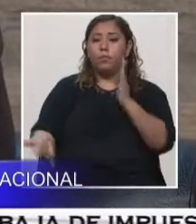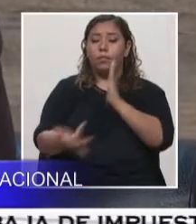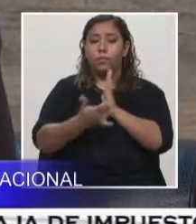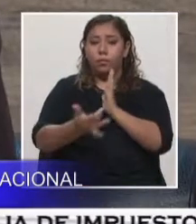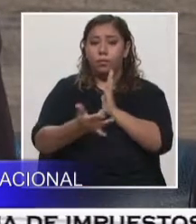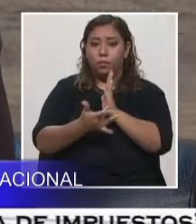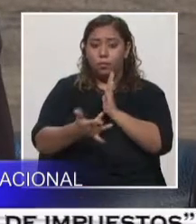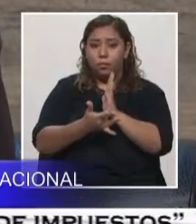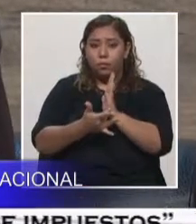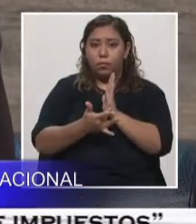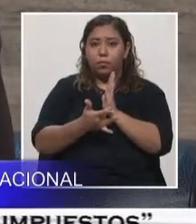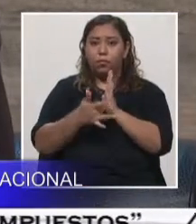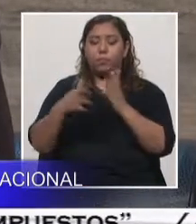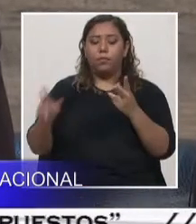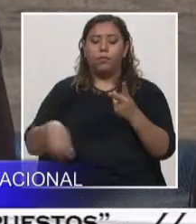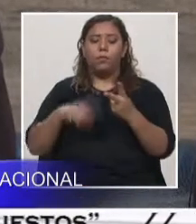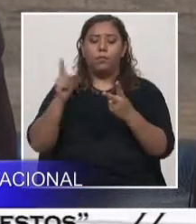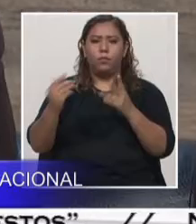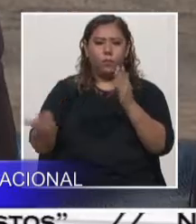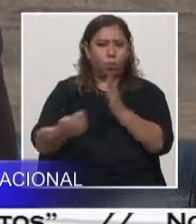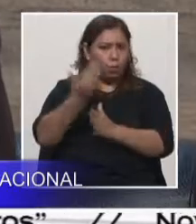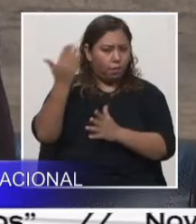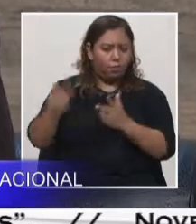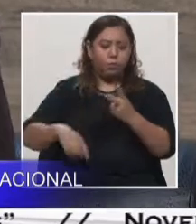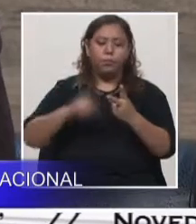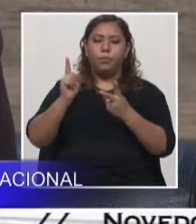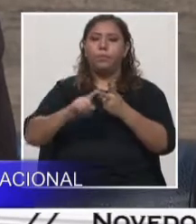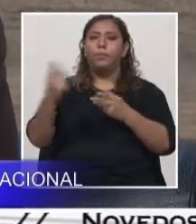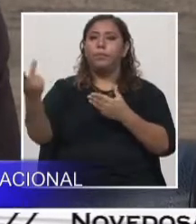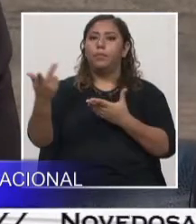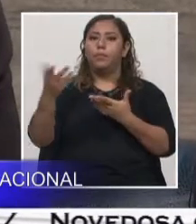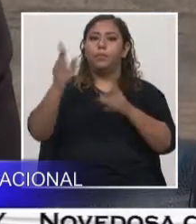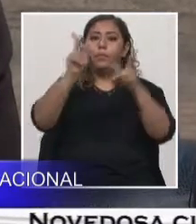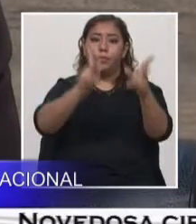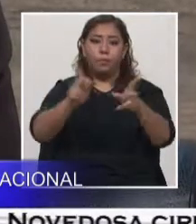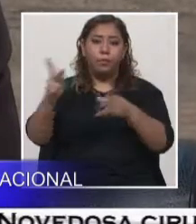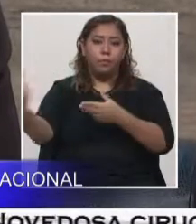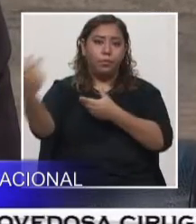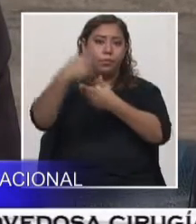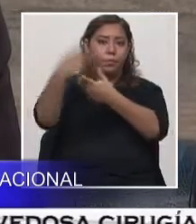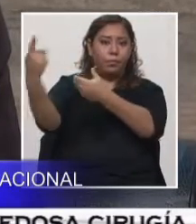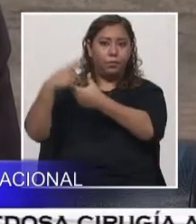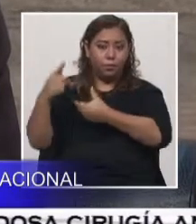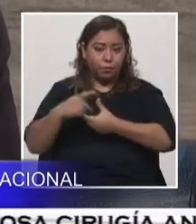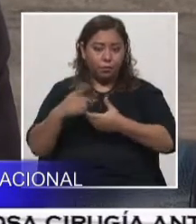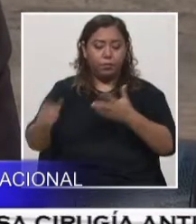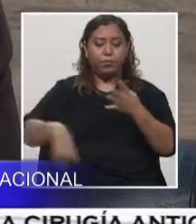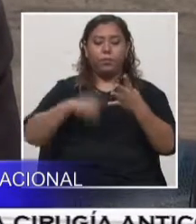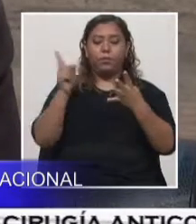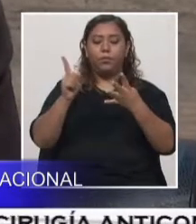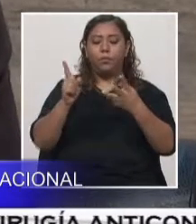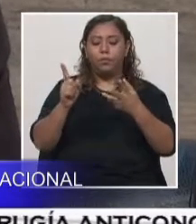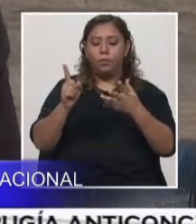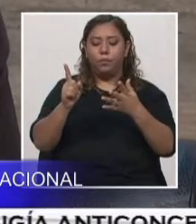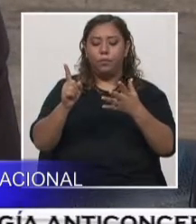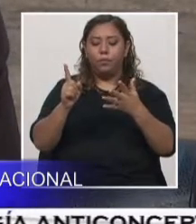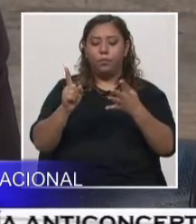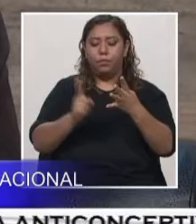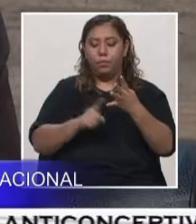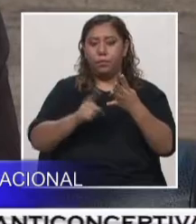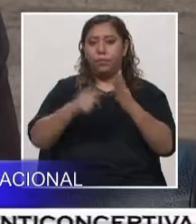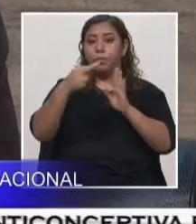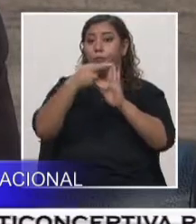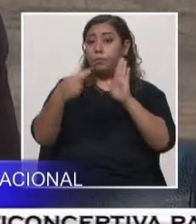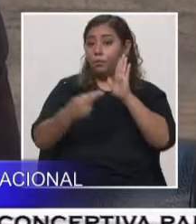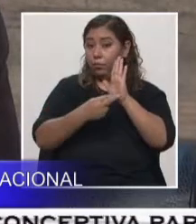participación ciudadana, lo que es la reglamentación de lo que es la minería, también tenemos